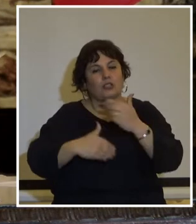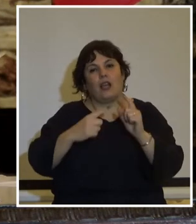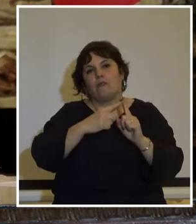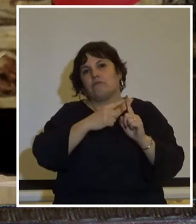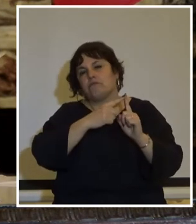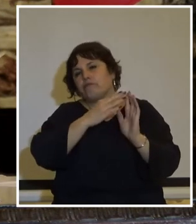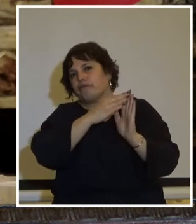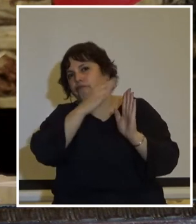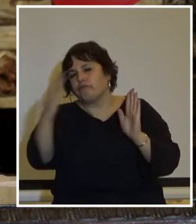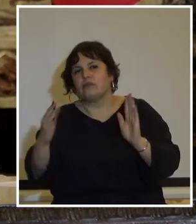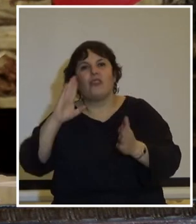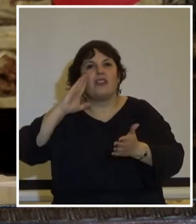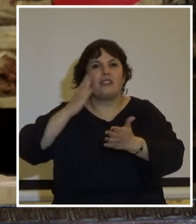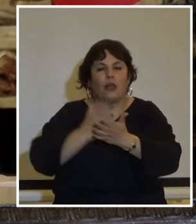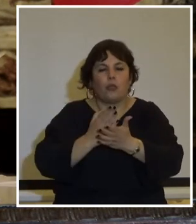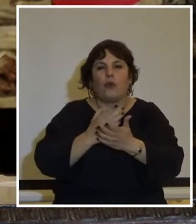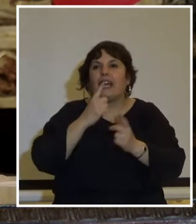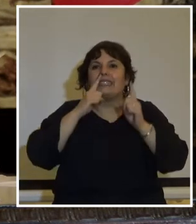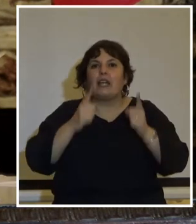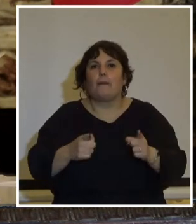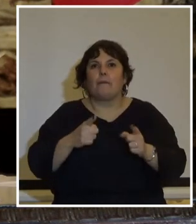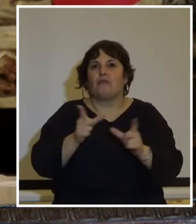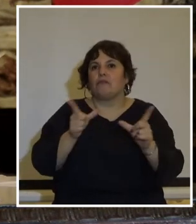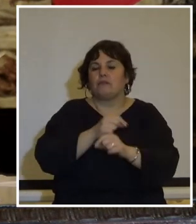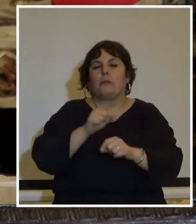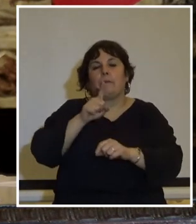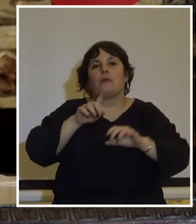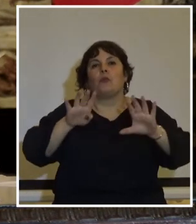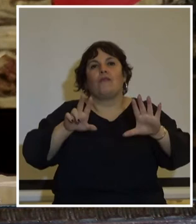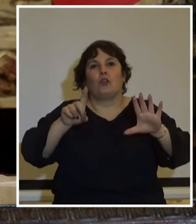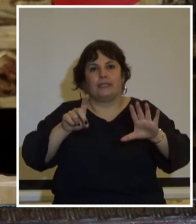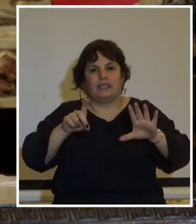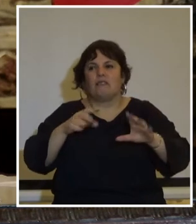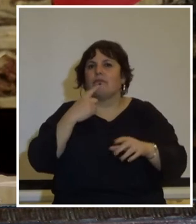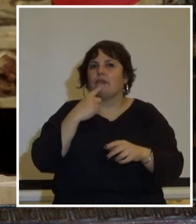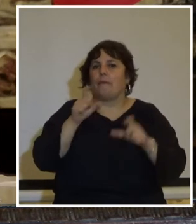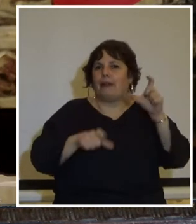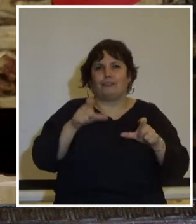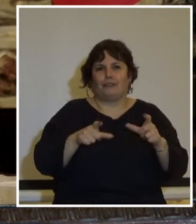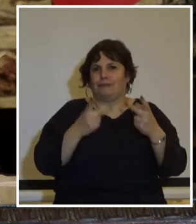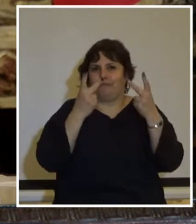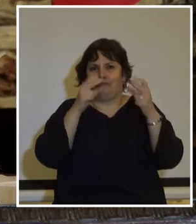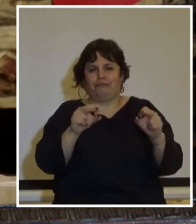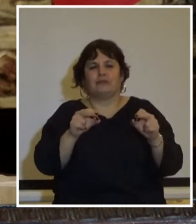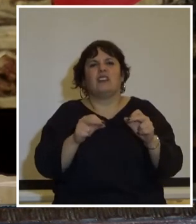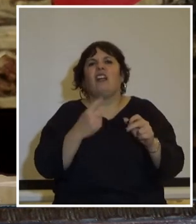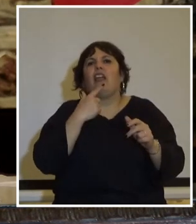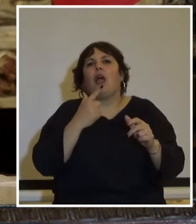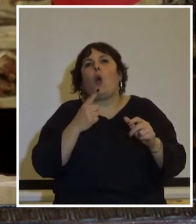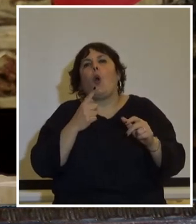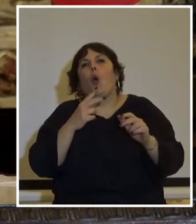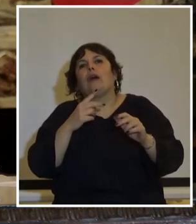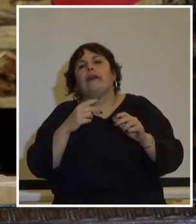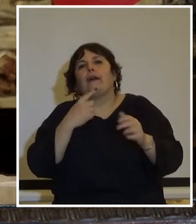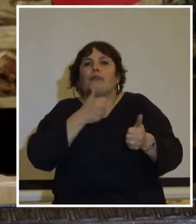de toda la dictadura que culminaría en la década de los 80 con la negativa del pueblo a la supuesta salida hacia un régimen